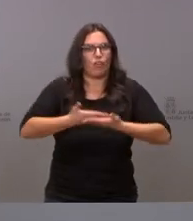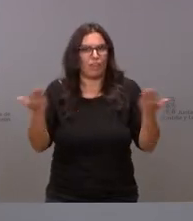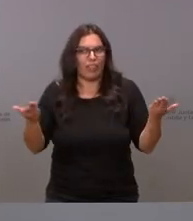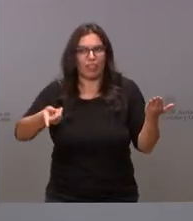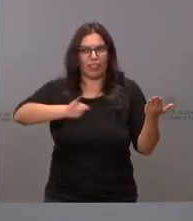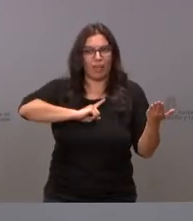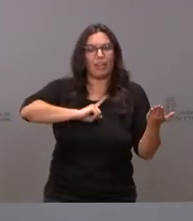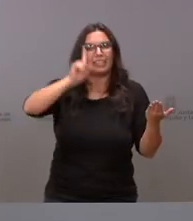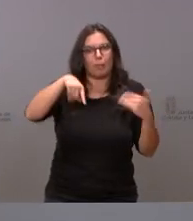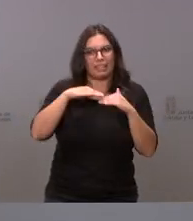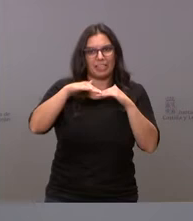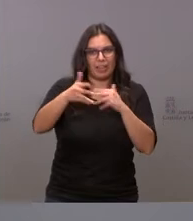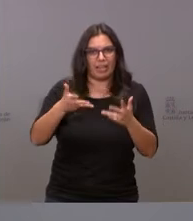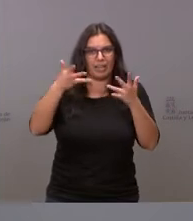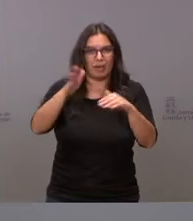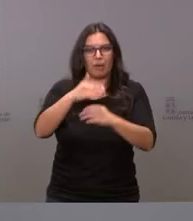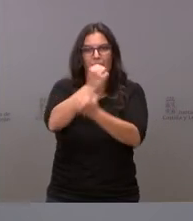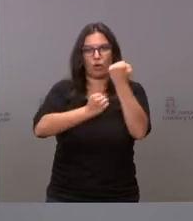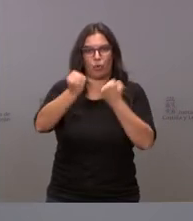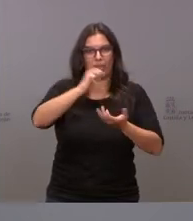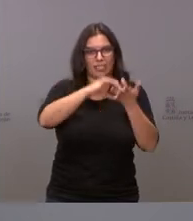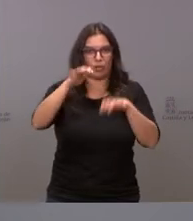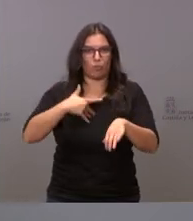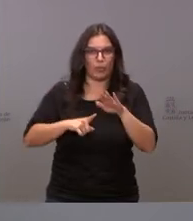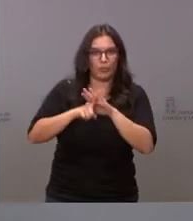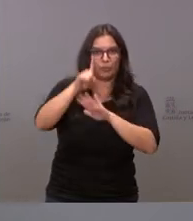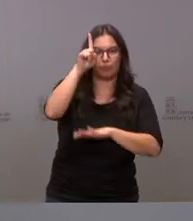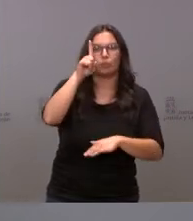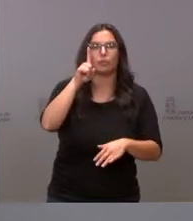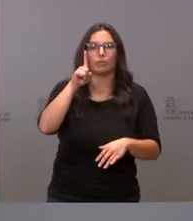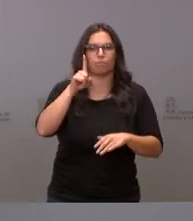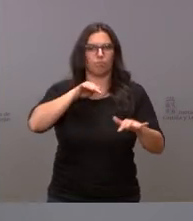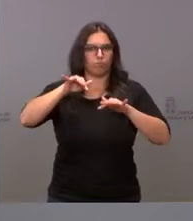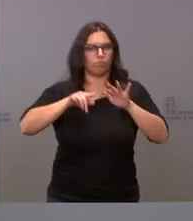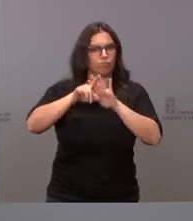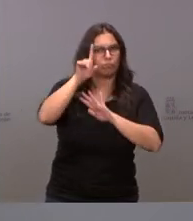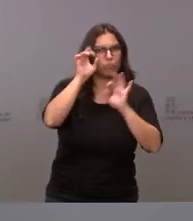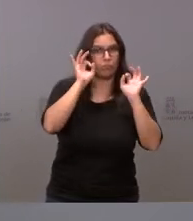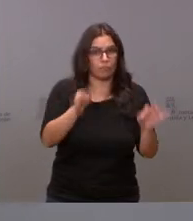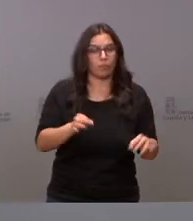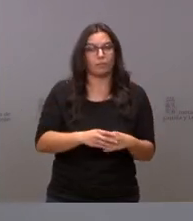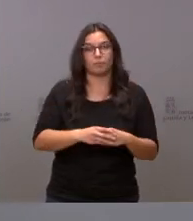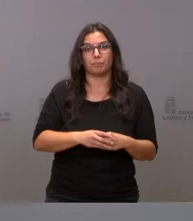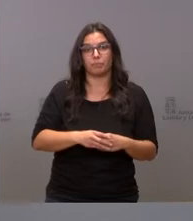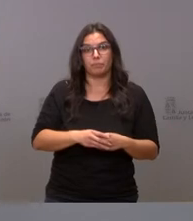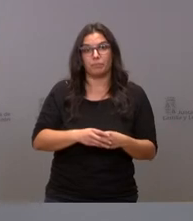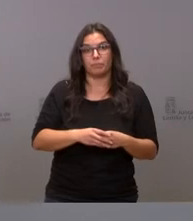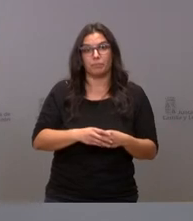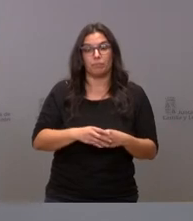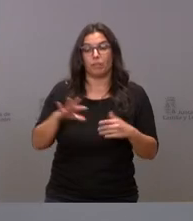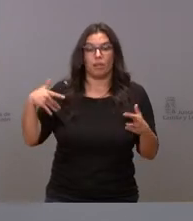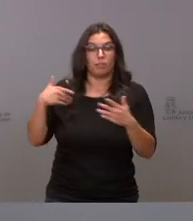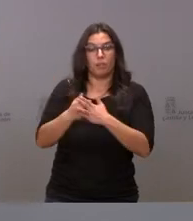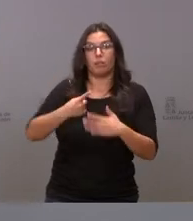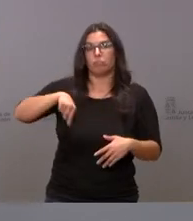el conjunto de la economía de Castilla y León pues pueda recuperarse pueda crecer a ese ritmo y siendo como hemos sido una de las economías con menor